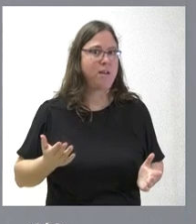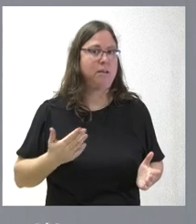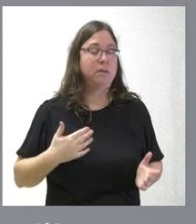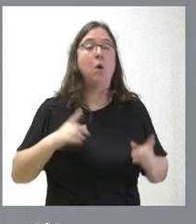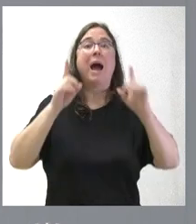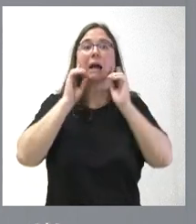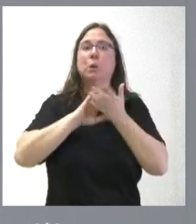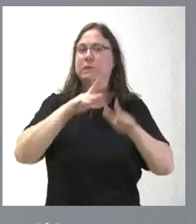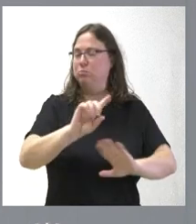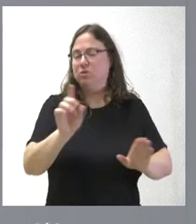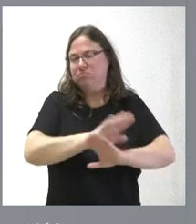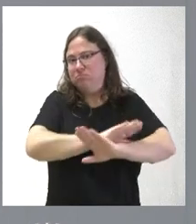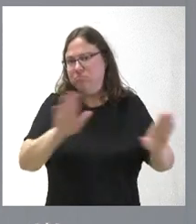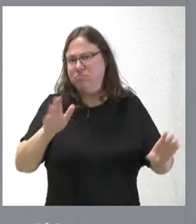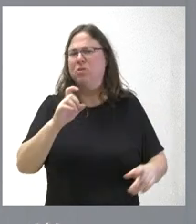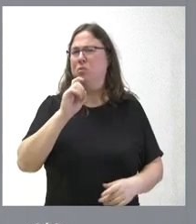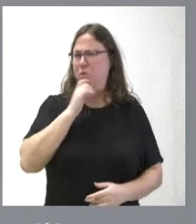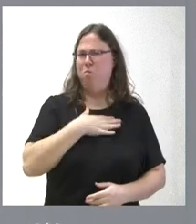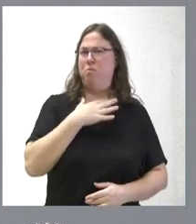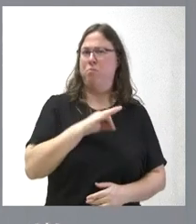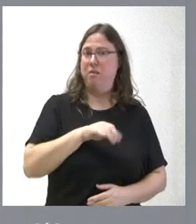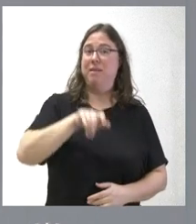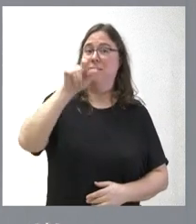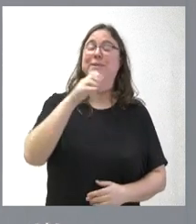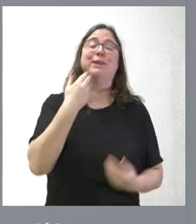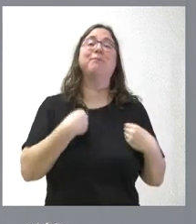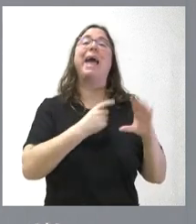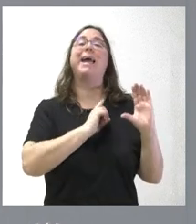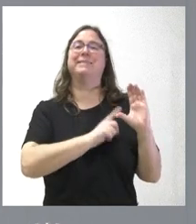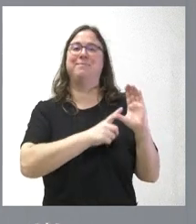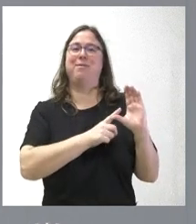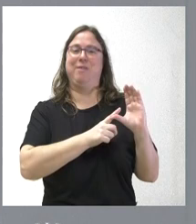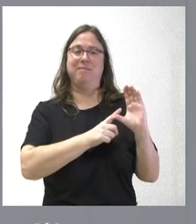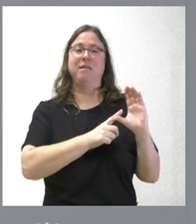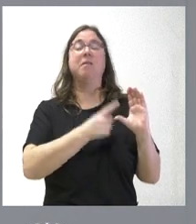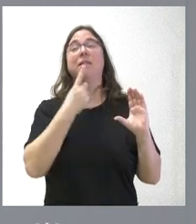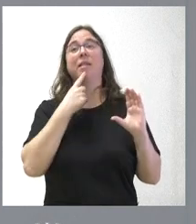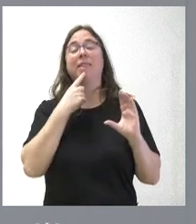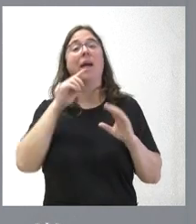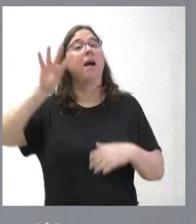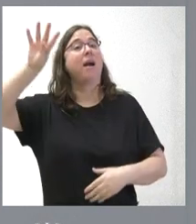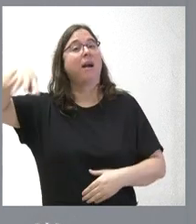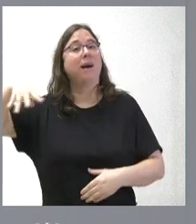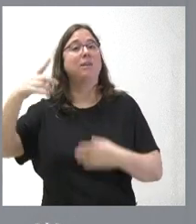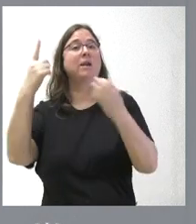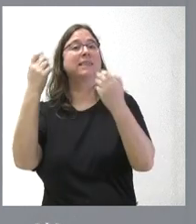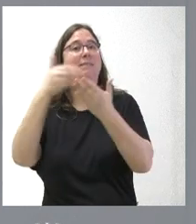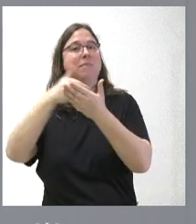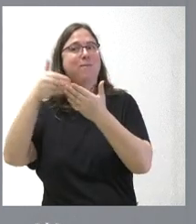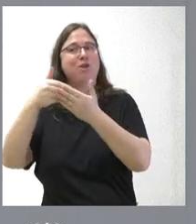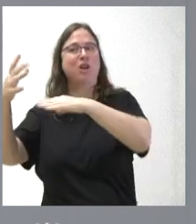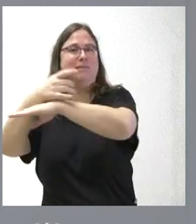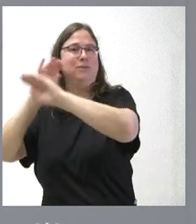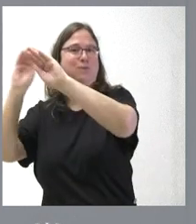Castilelio, fíjese, pero ¿cómo se puede explicar a una persona de Extremadura que hay 6.000 millones de euros para Rodríguez en Cataluña